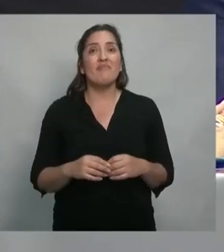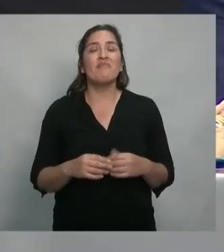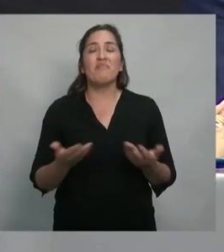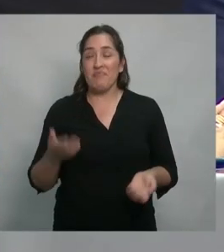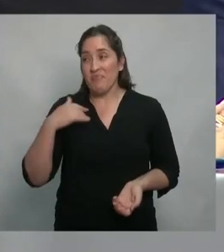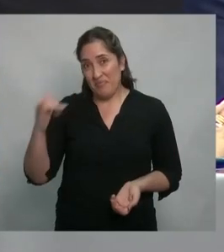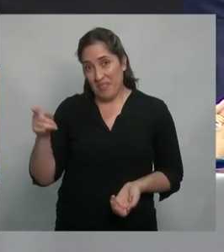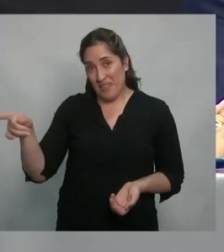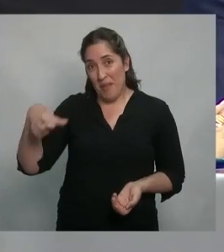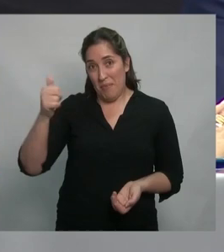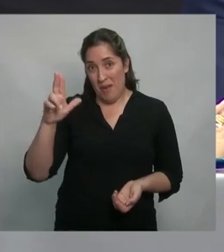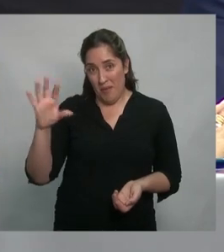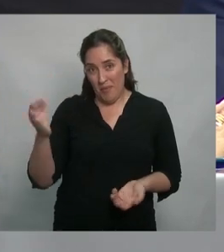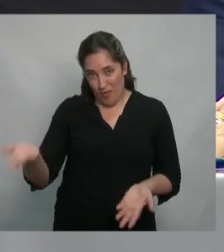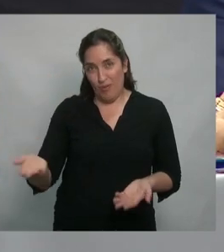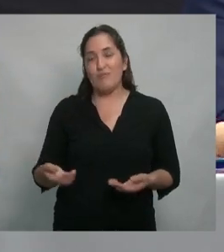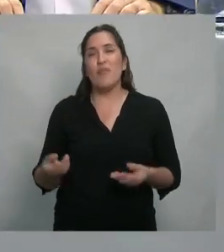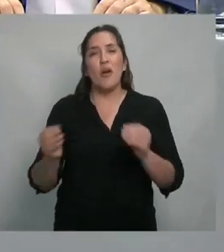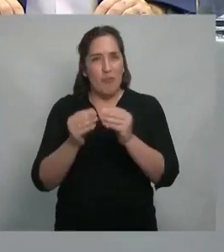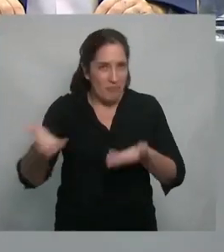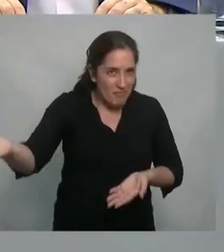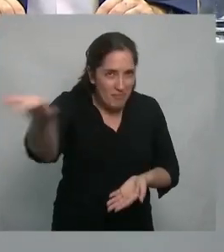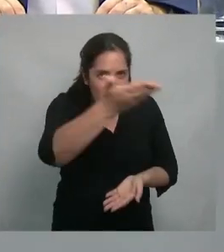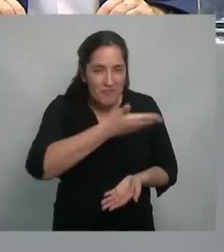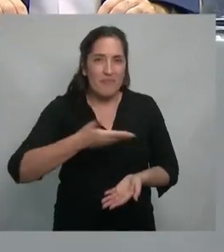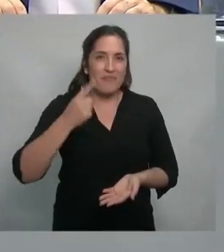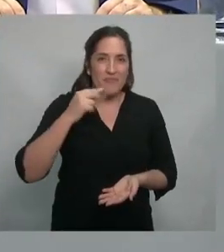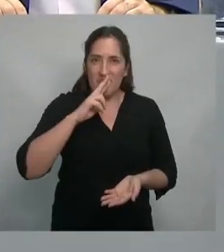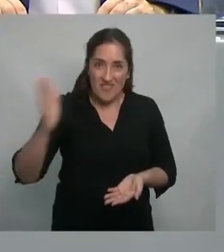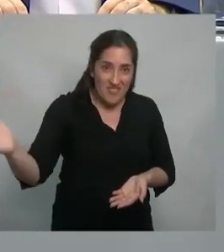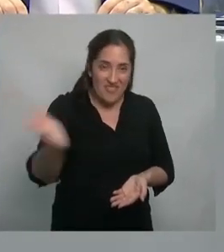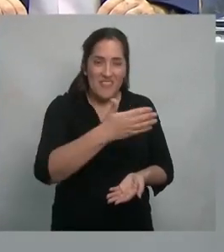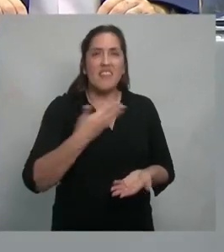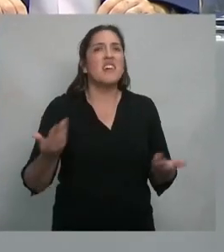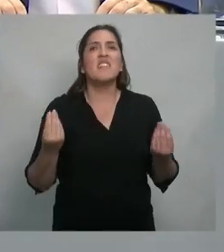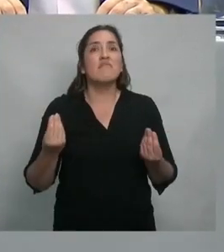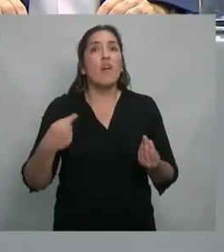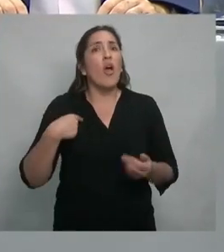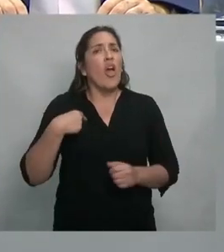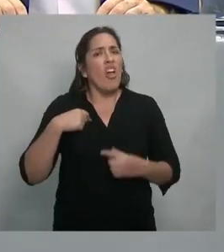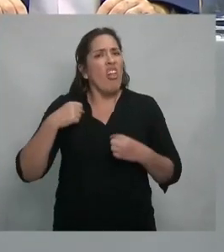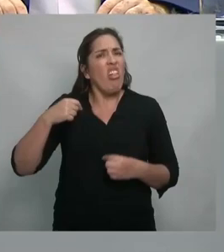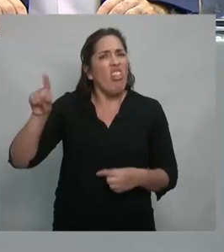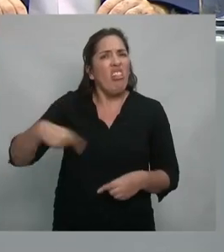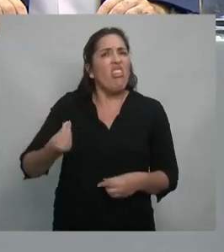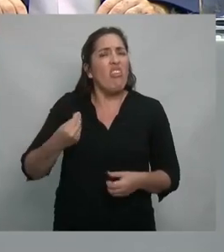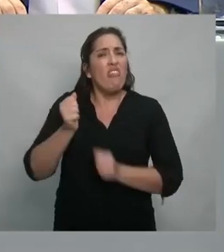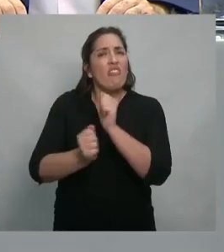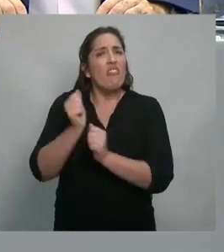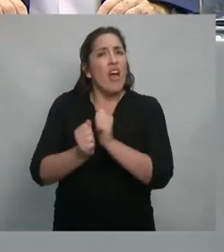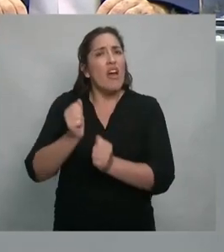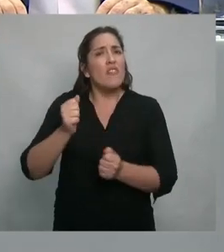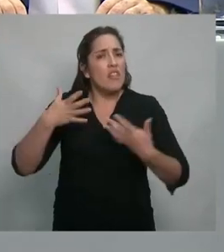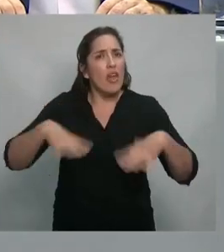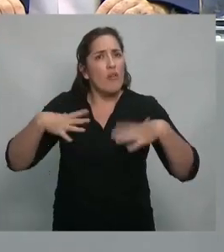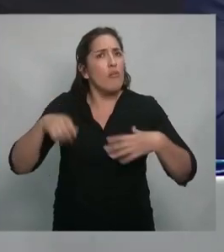Pablo y compañeras es una fábrica de ropa de una marca de ropa que ya no está